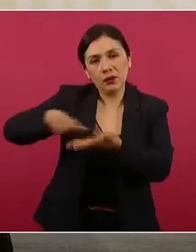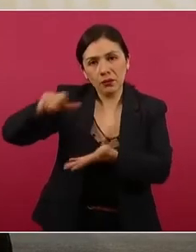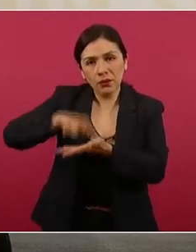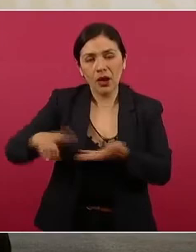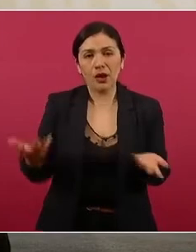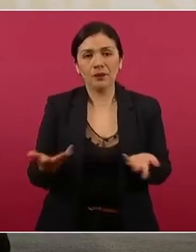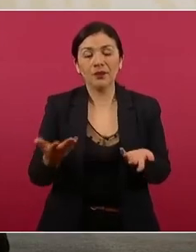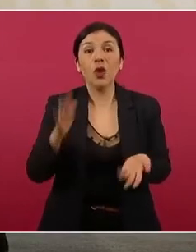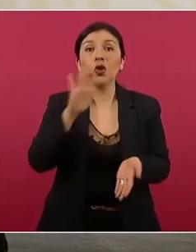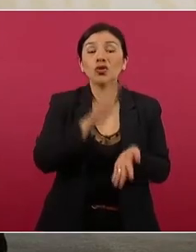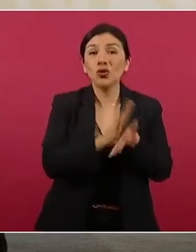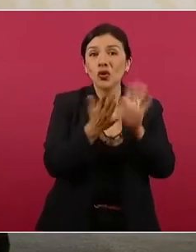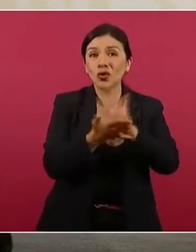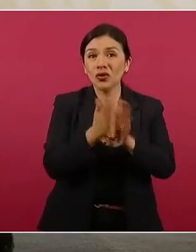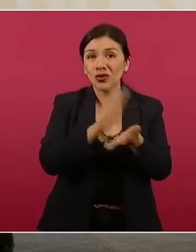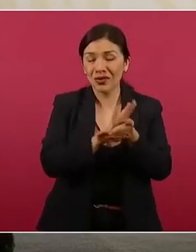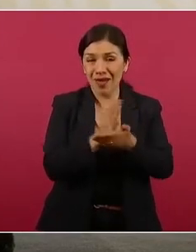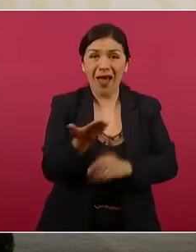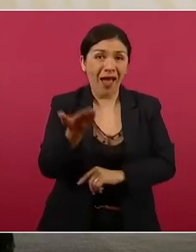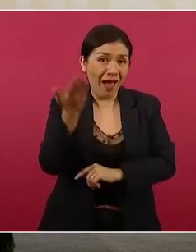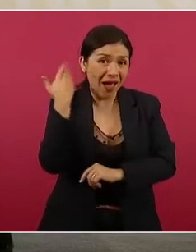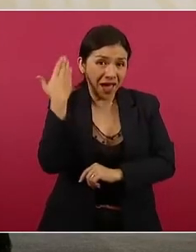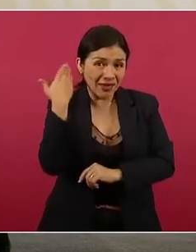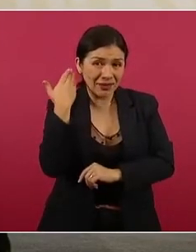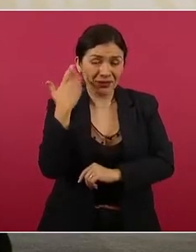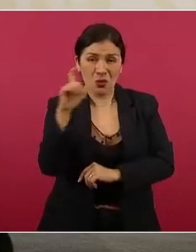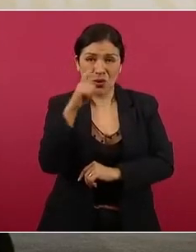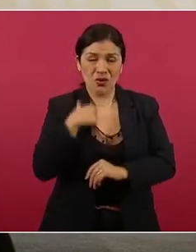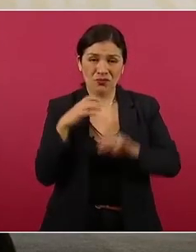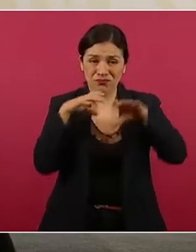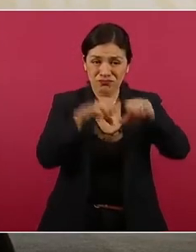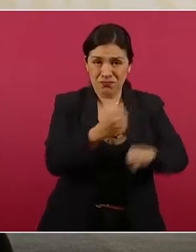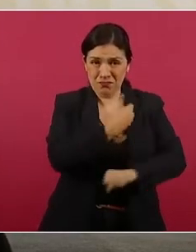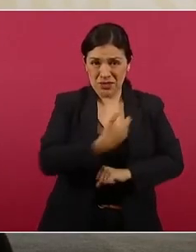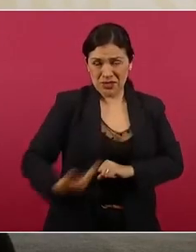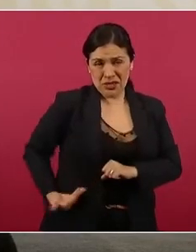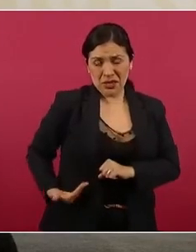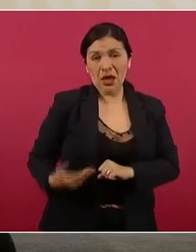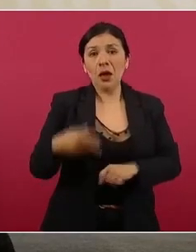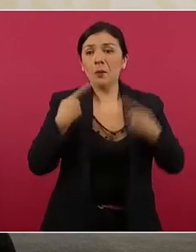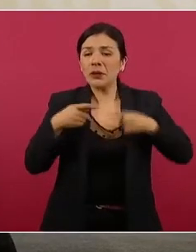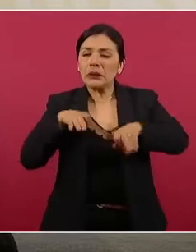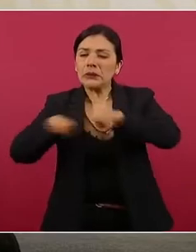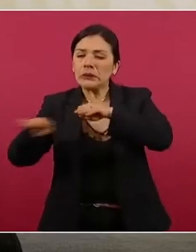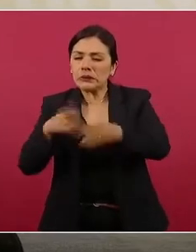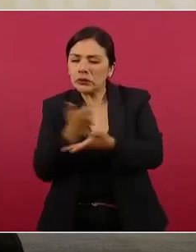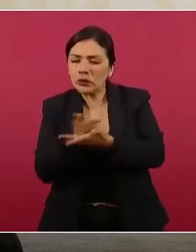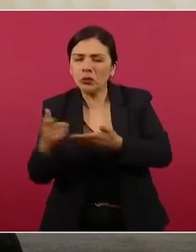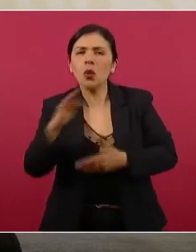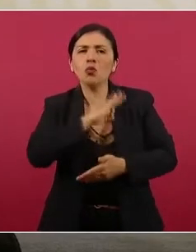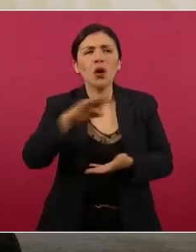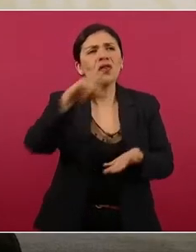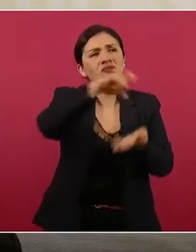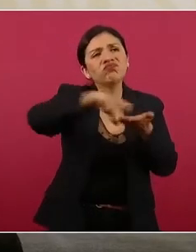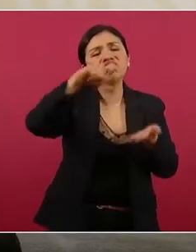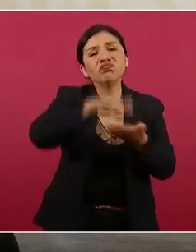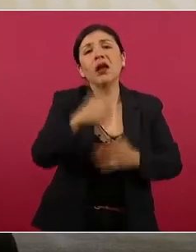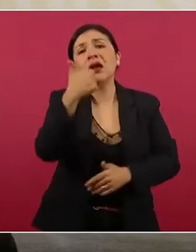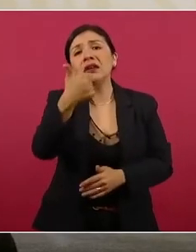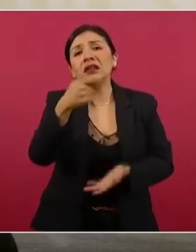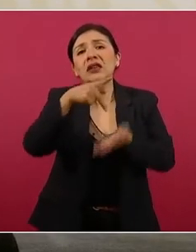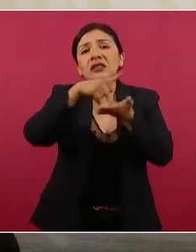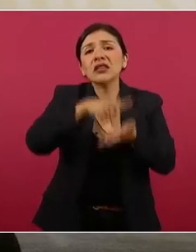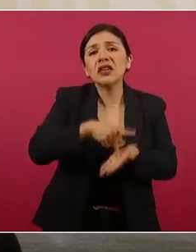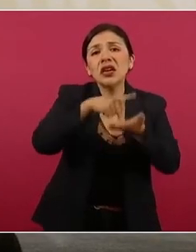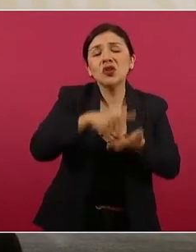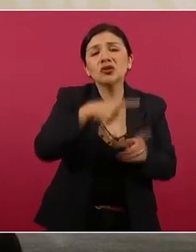Y la tortilla, cuando llegamos, un salario mínimo alcanzaba para seis kilos